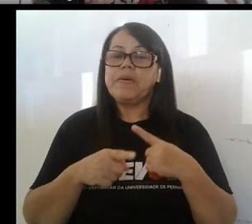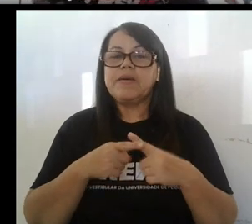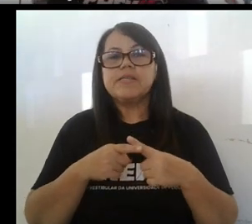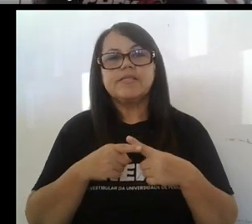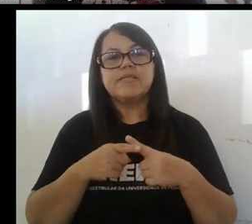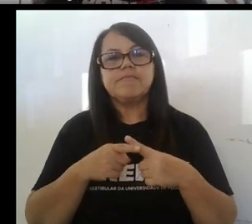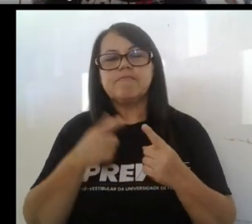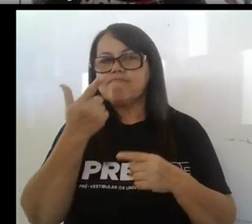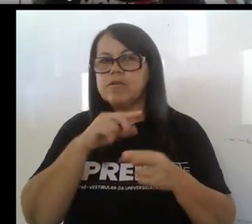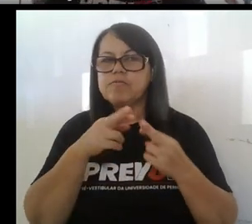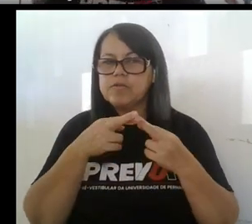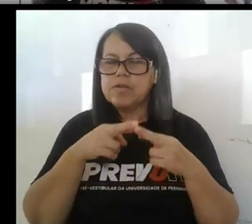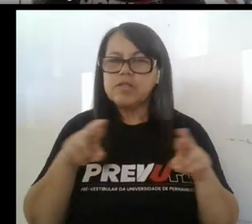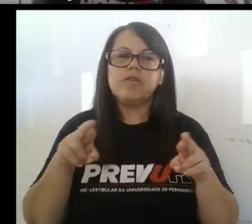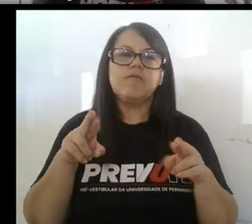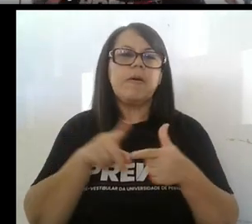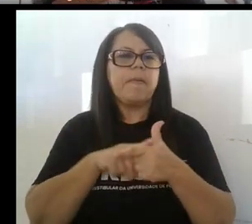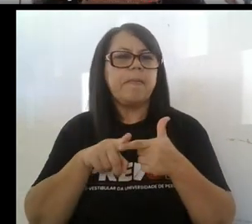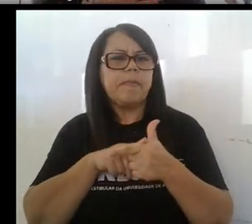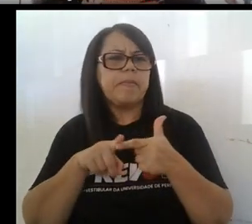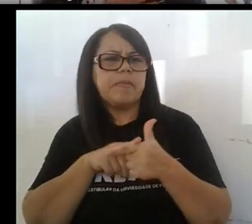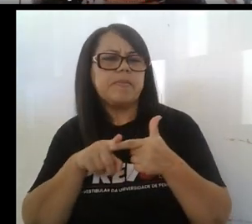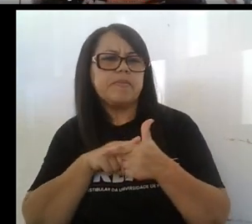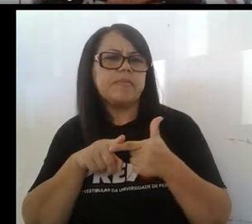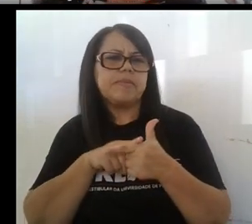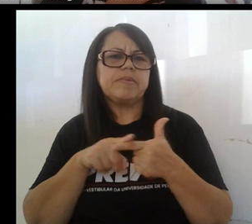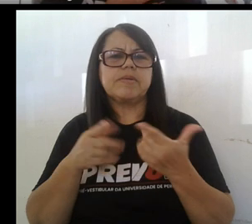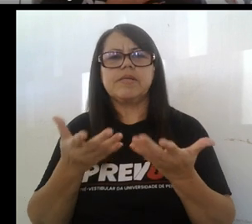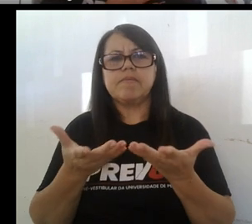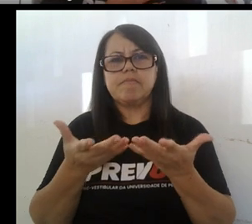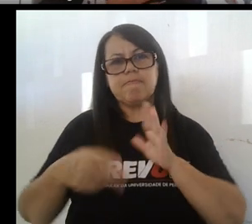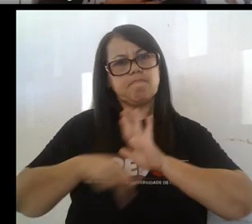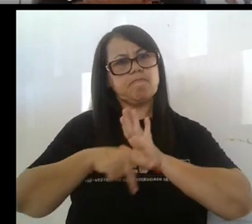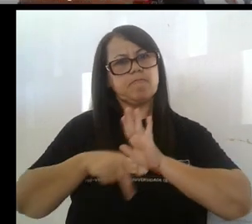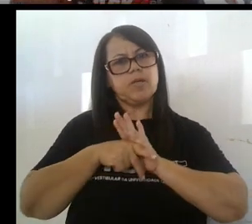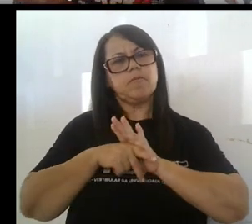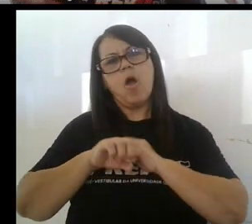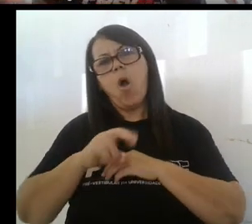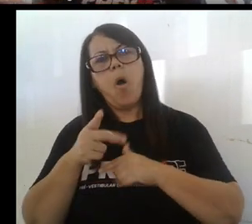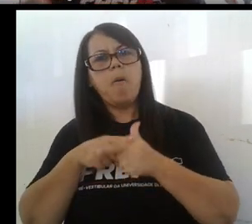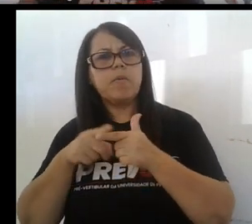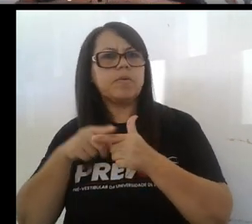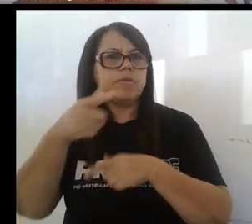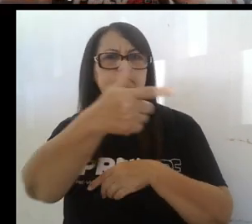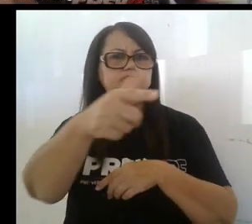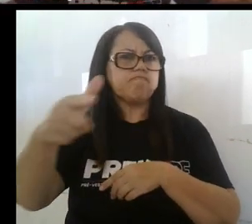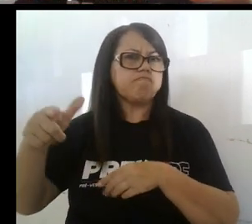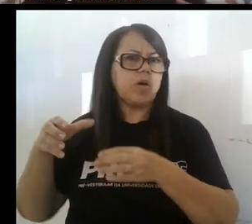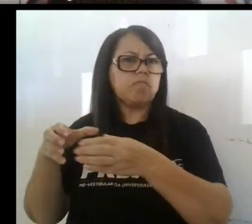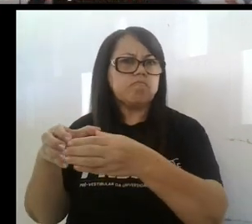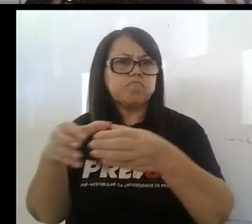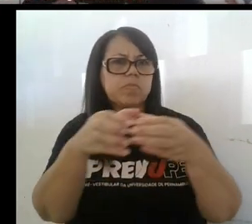tener la solución de un conflicto, sea un conflicto propio, o de los demás, o la